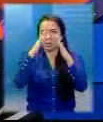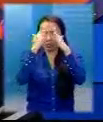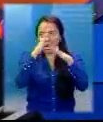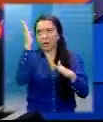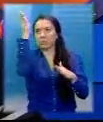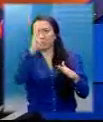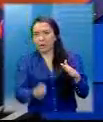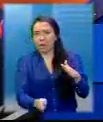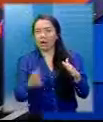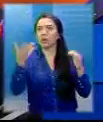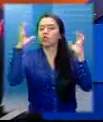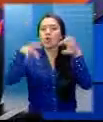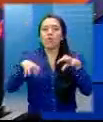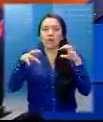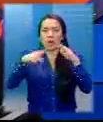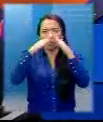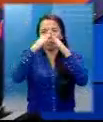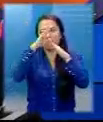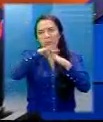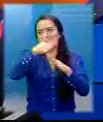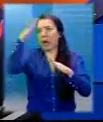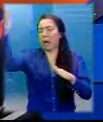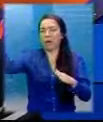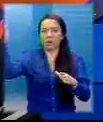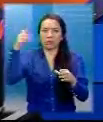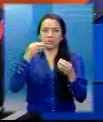esto en torno a la situación de las lluvias.